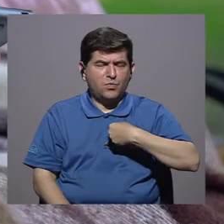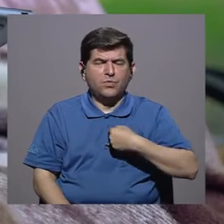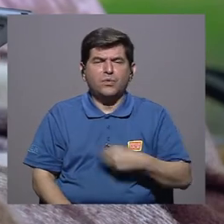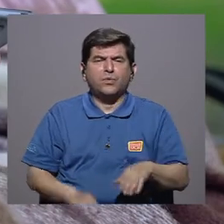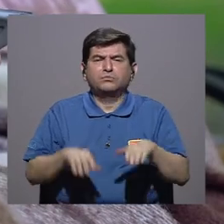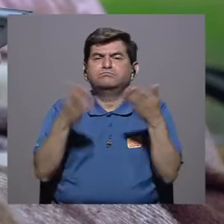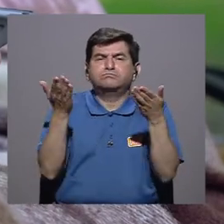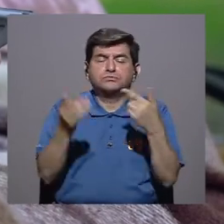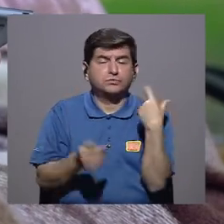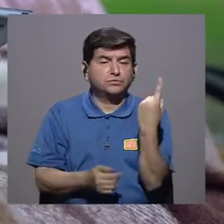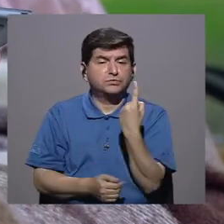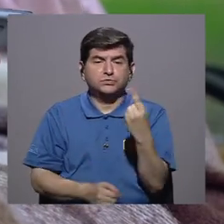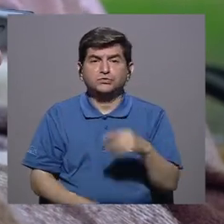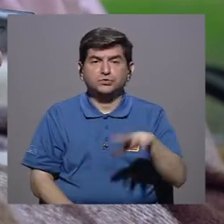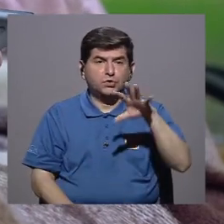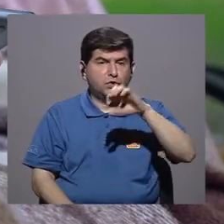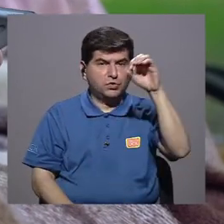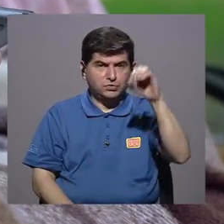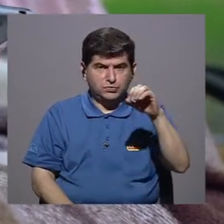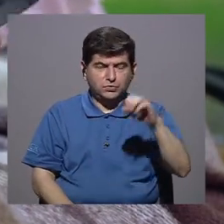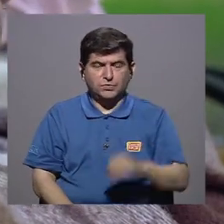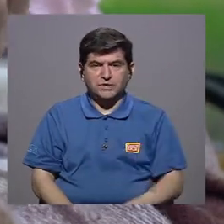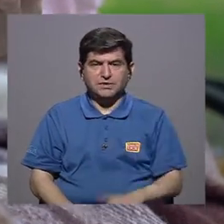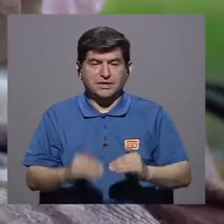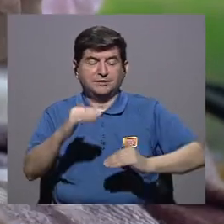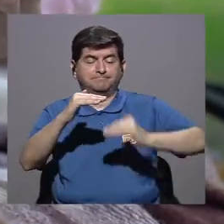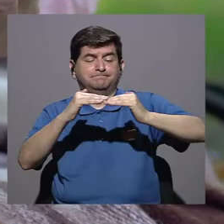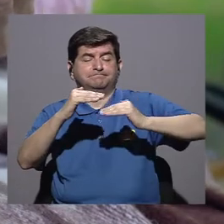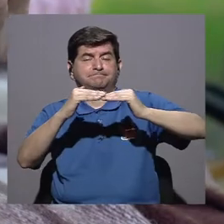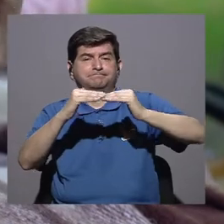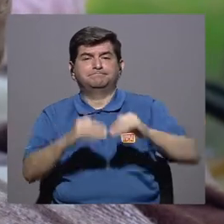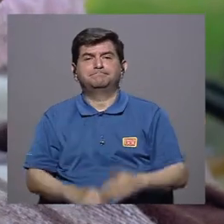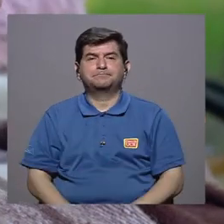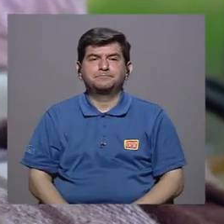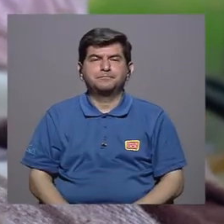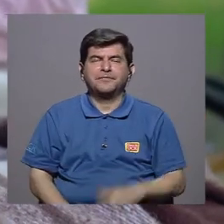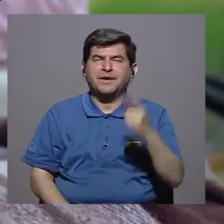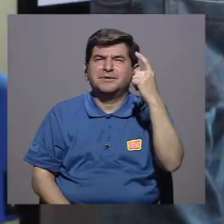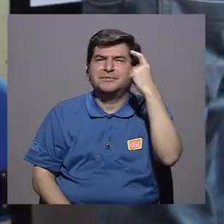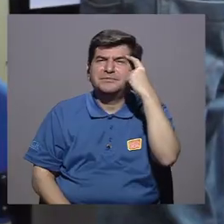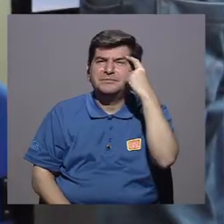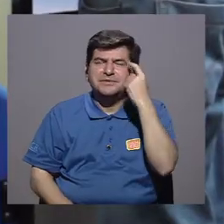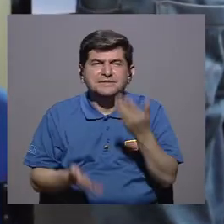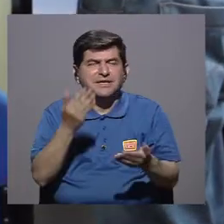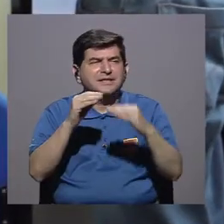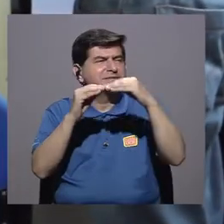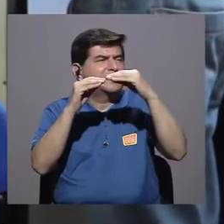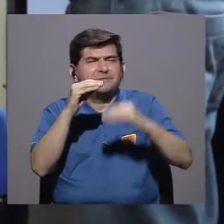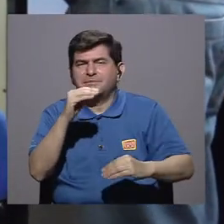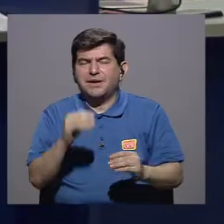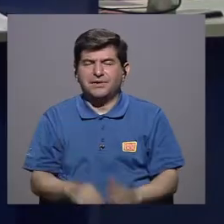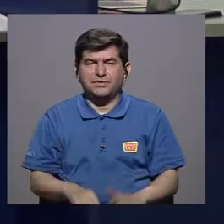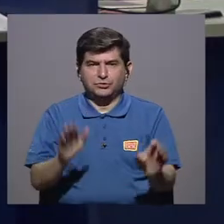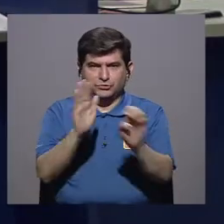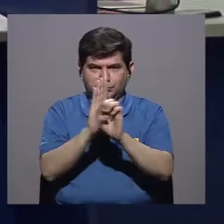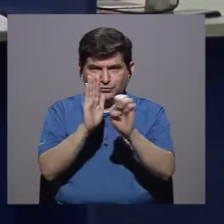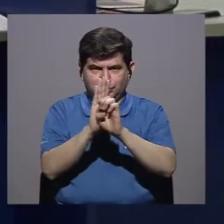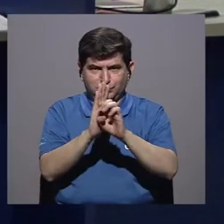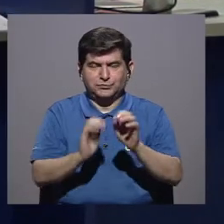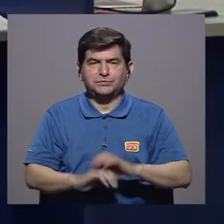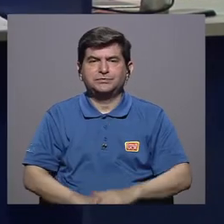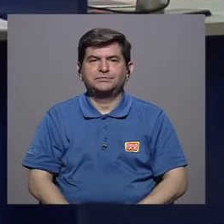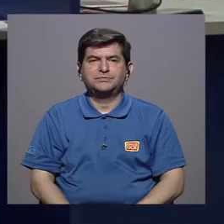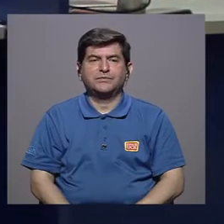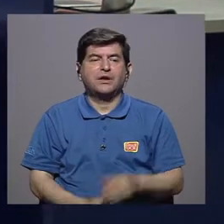el único que alcanzó el 50 y el más alto. El pensamiento que menos se piensa es, por ejemplo, el